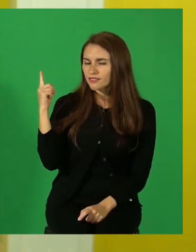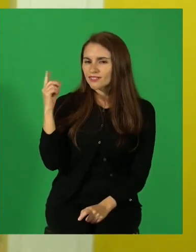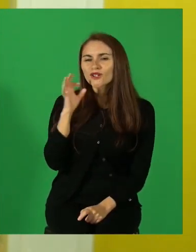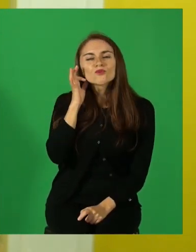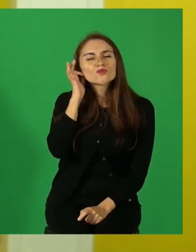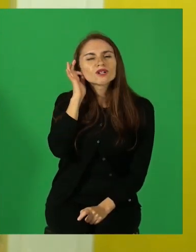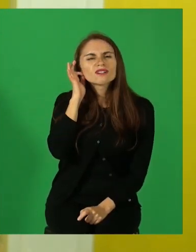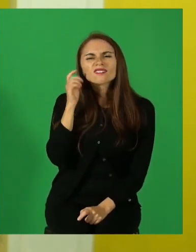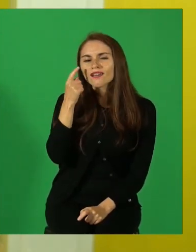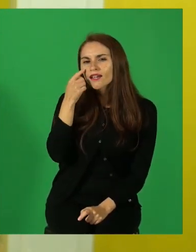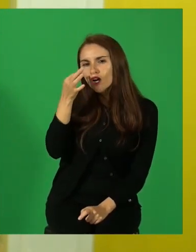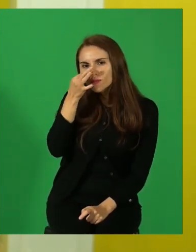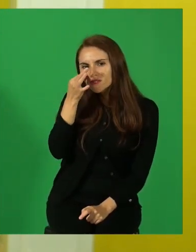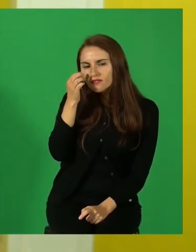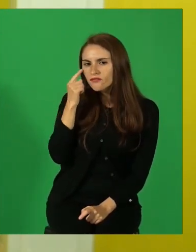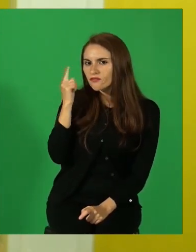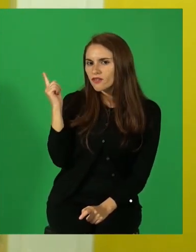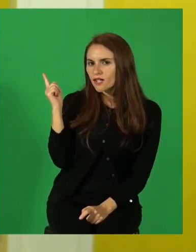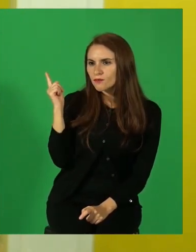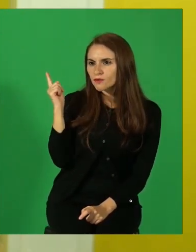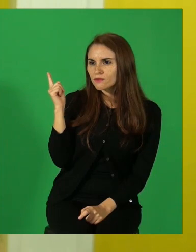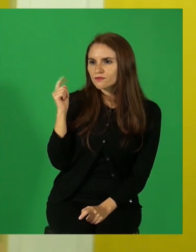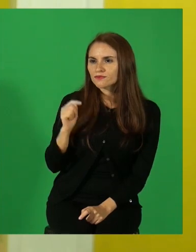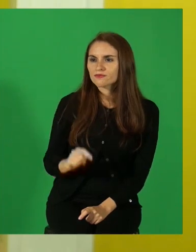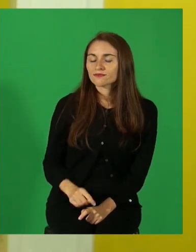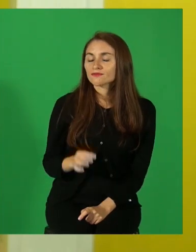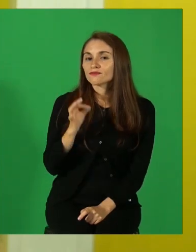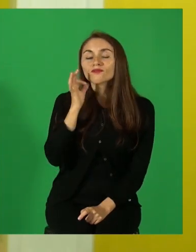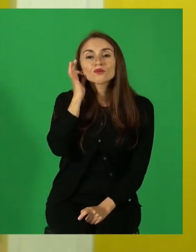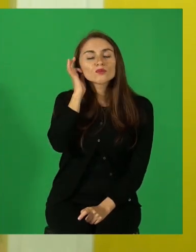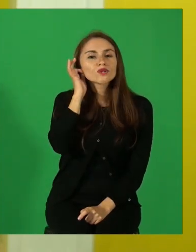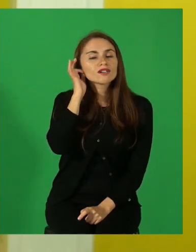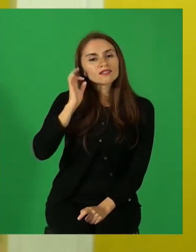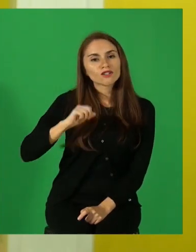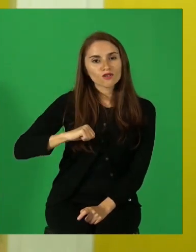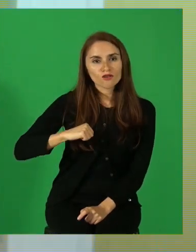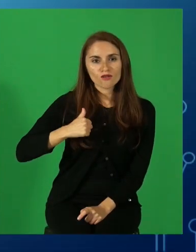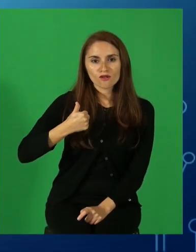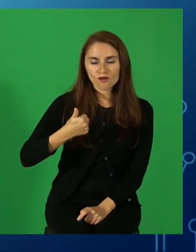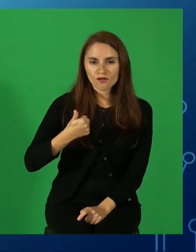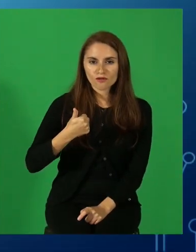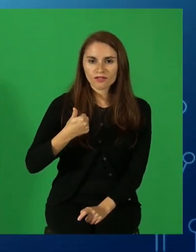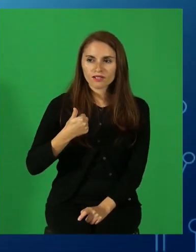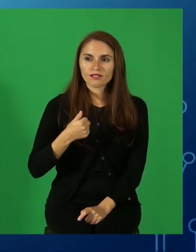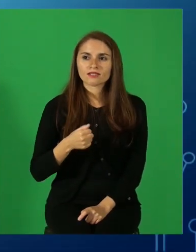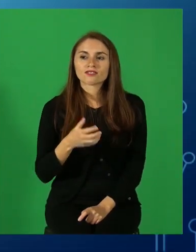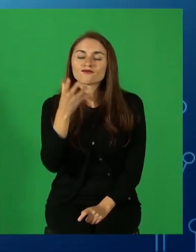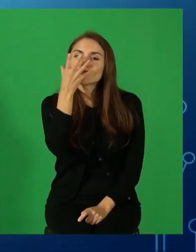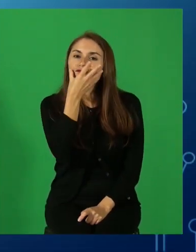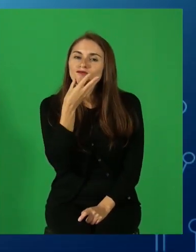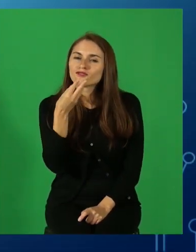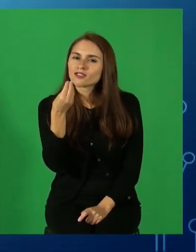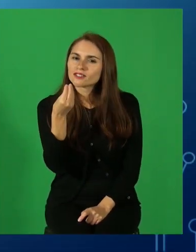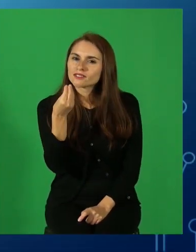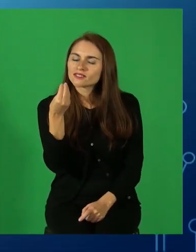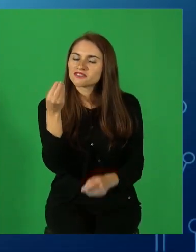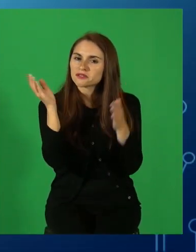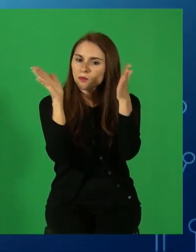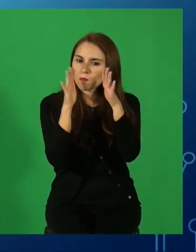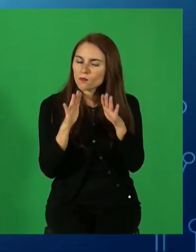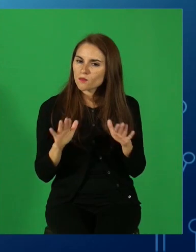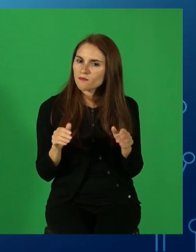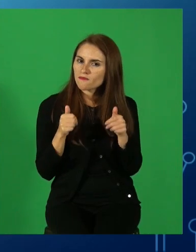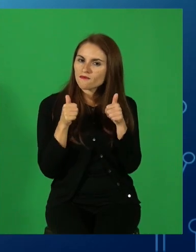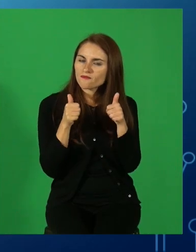damas. Como las ves acá, ellas son jóvenes, son bonitas, son atractivas,